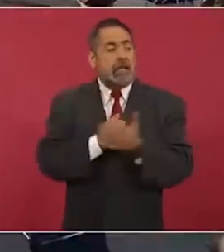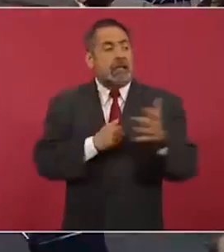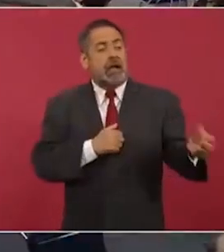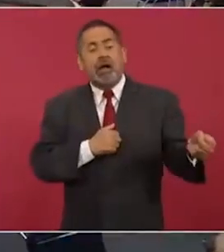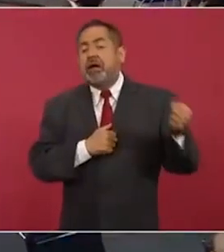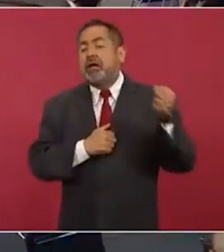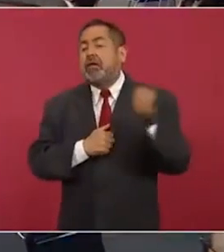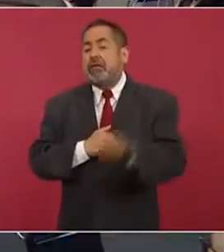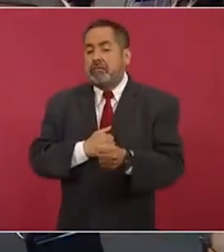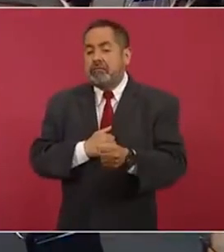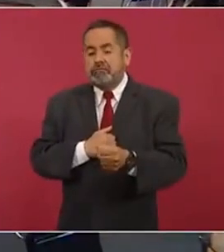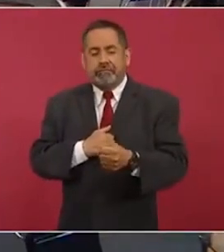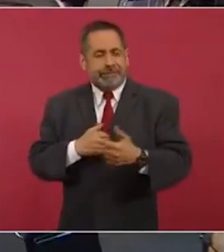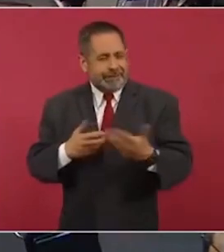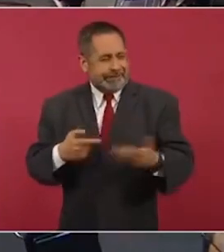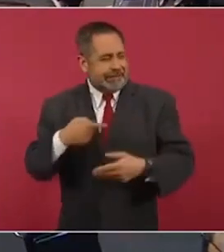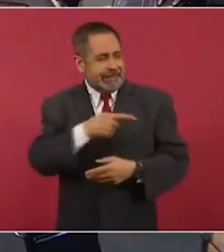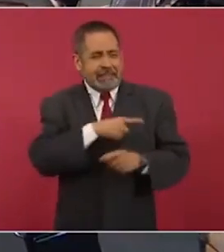pueblo